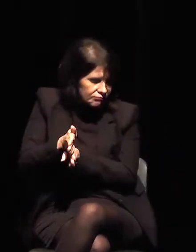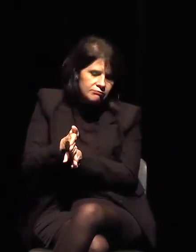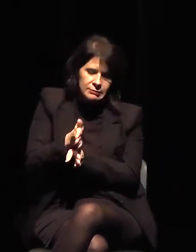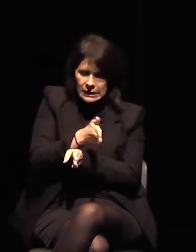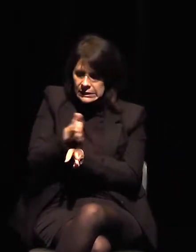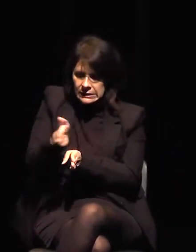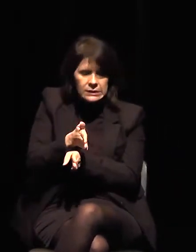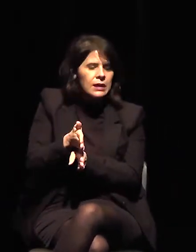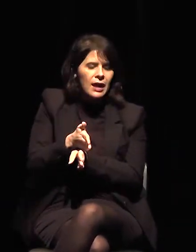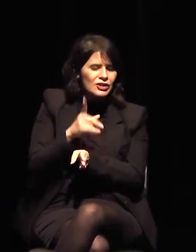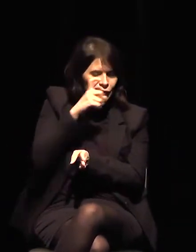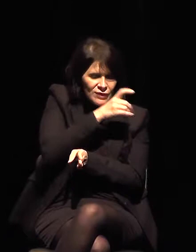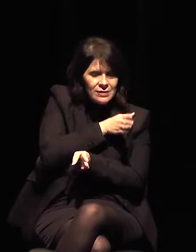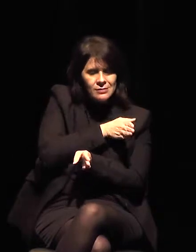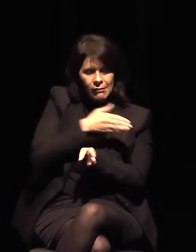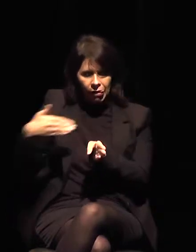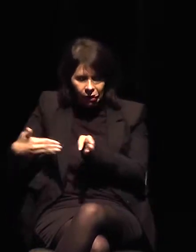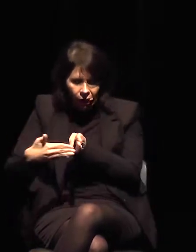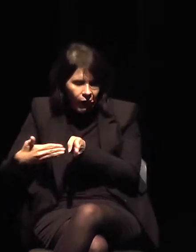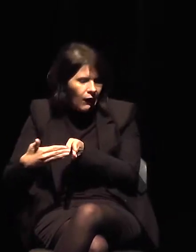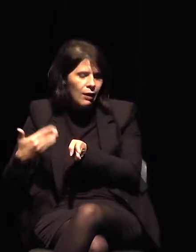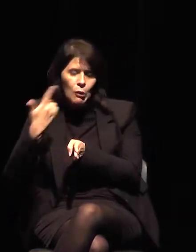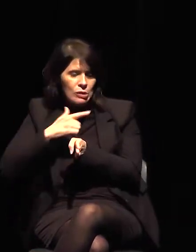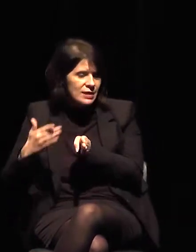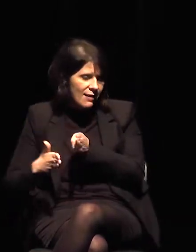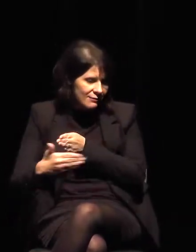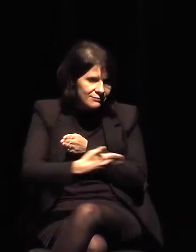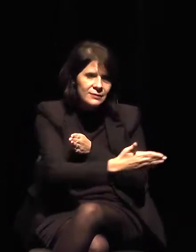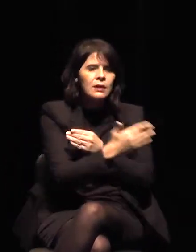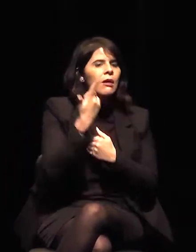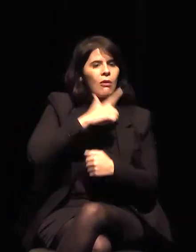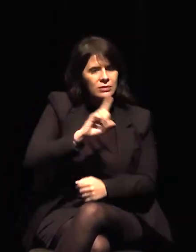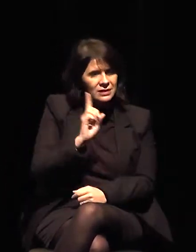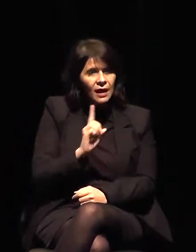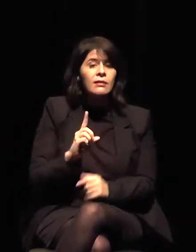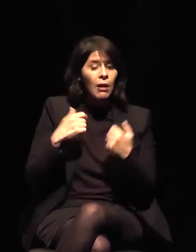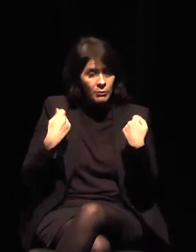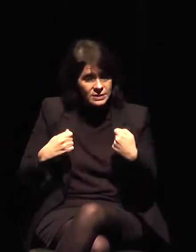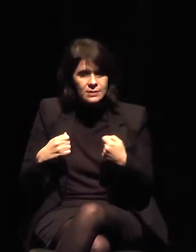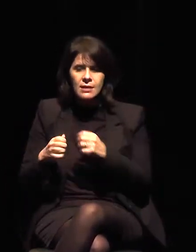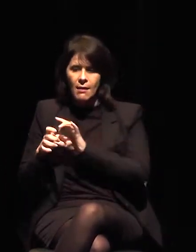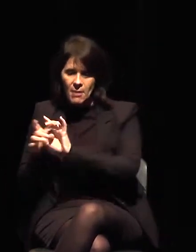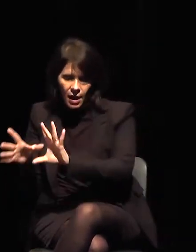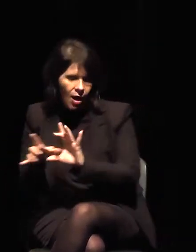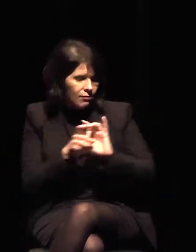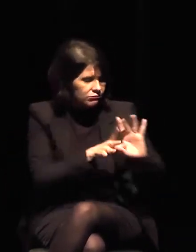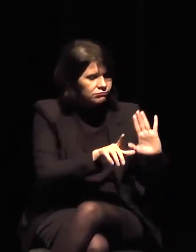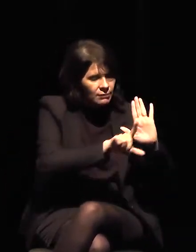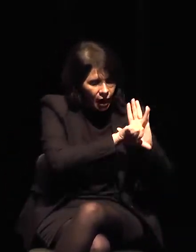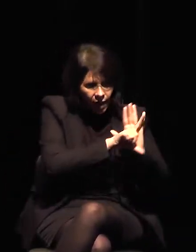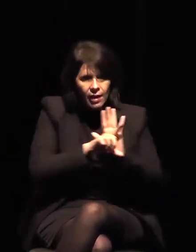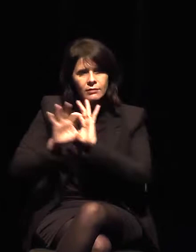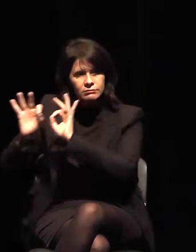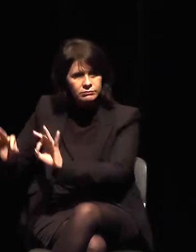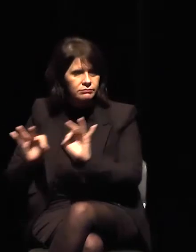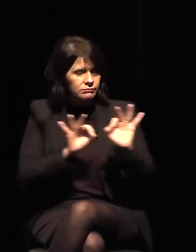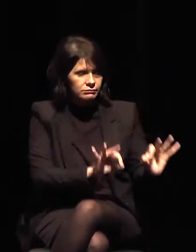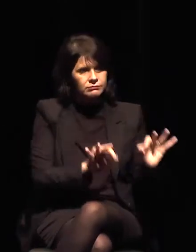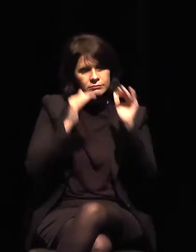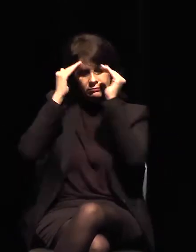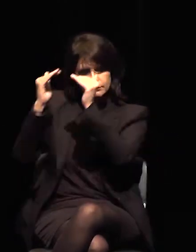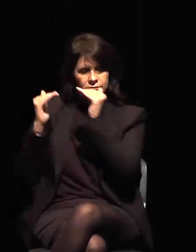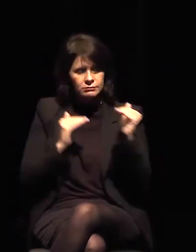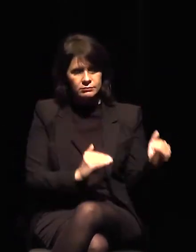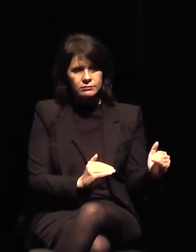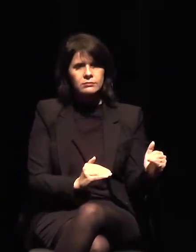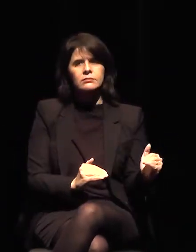proyecto financiero. Ese ejemplo que les di de la Bienal Sur, yo tuve que posponer tres veces el